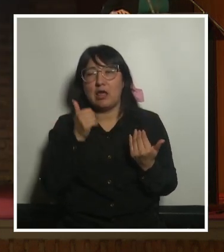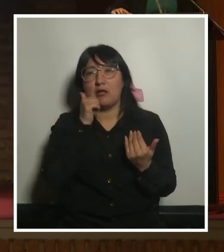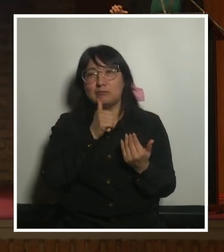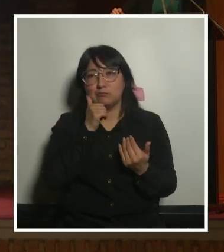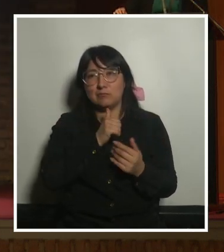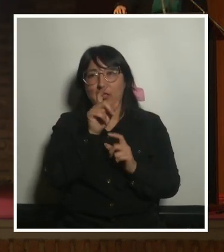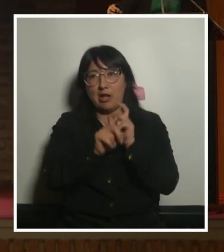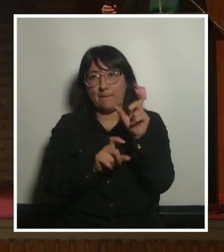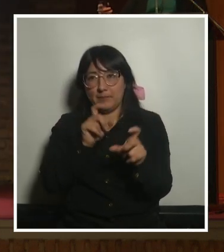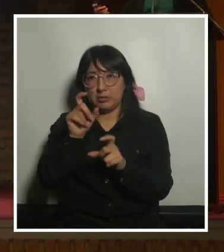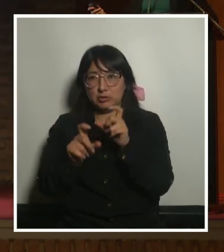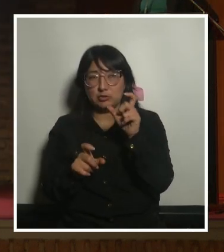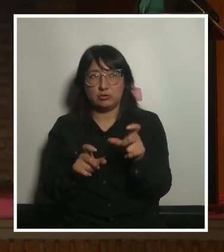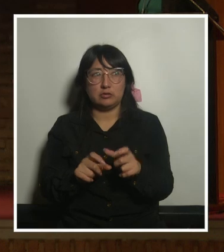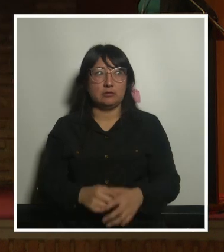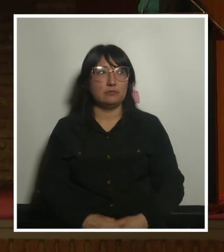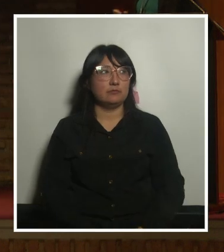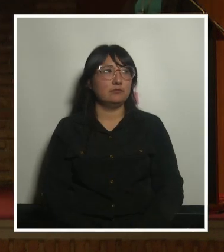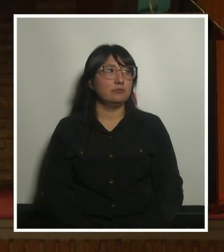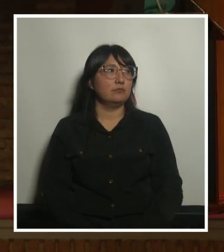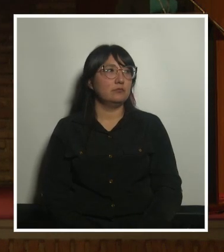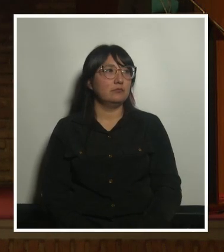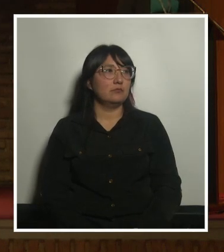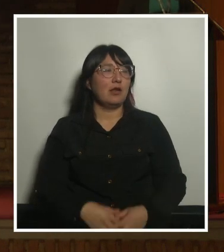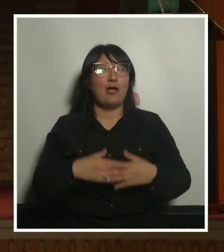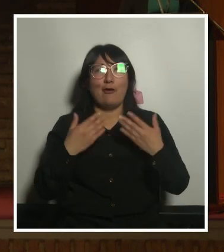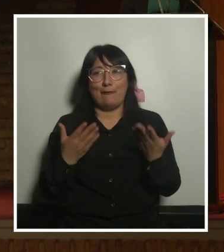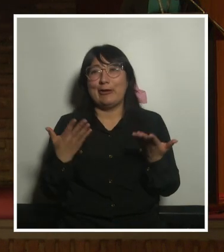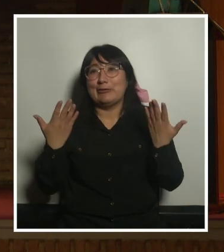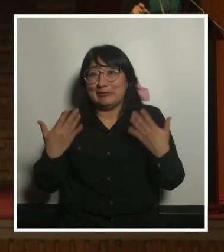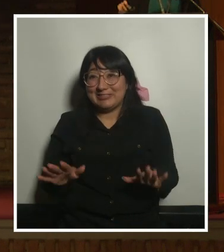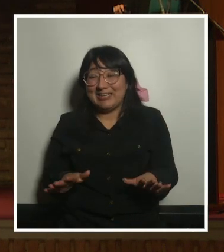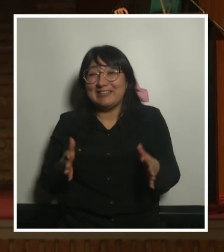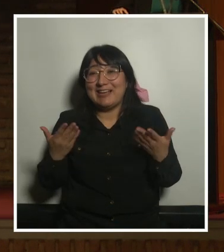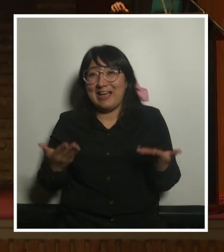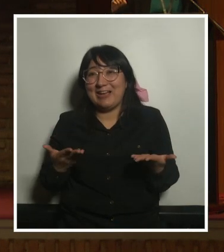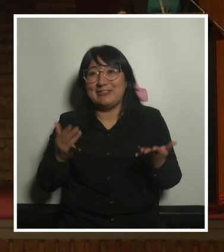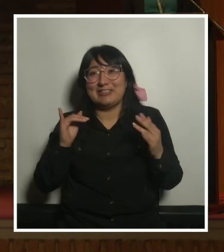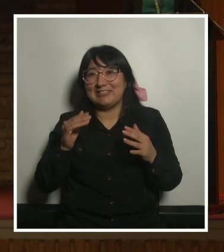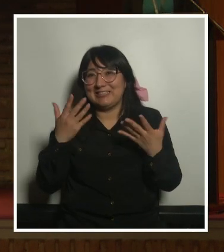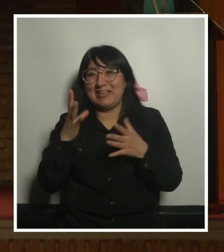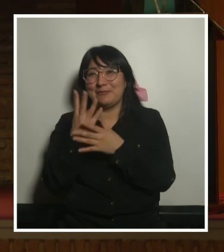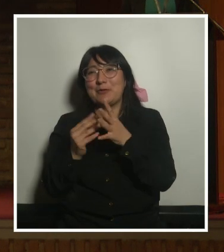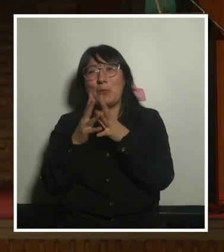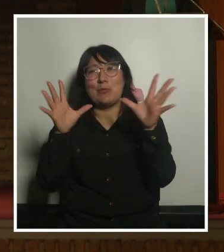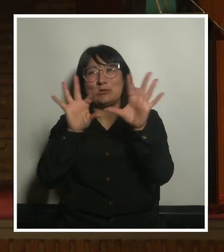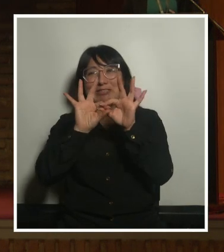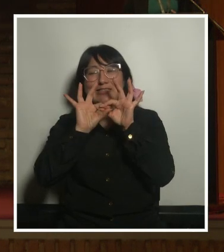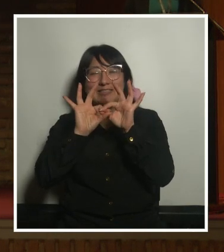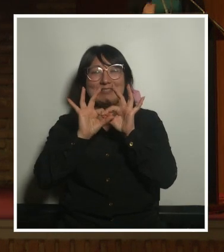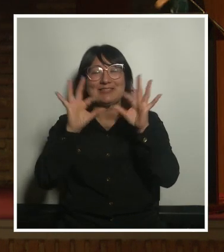personas y con esto ya estaría y muchas gracias